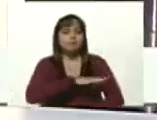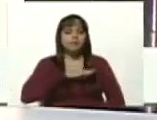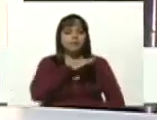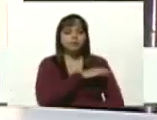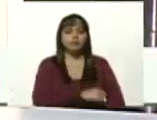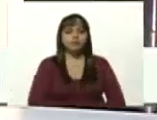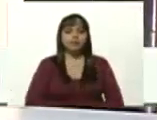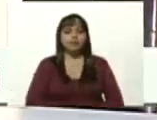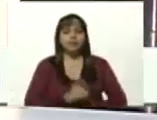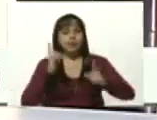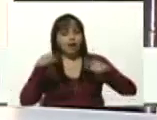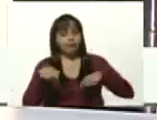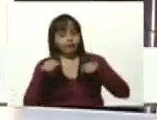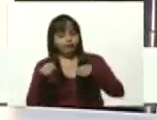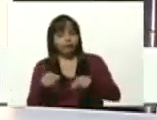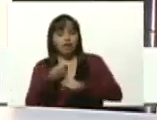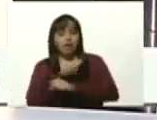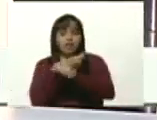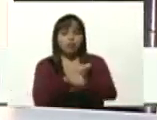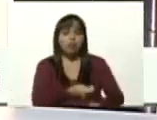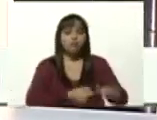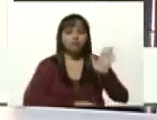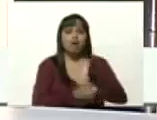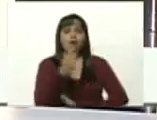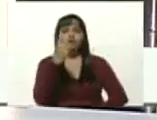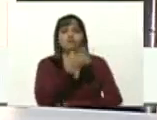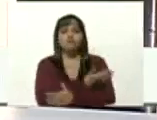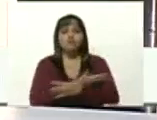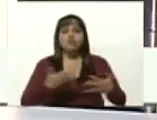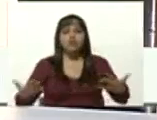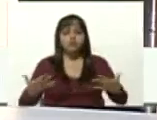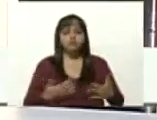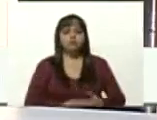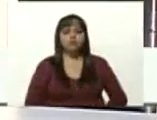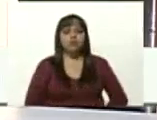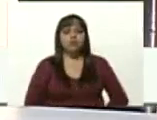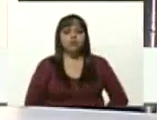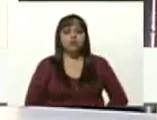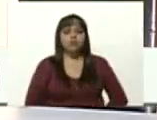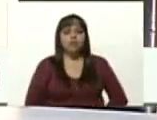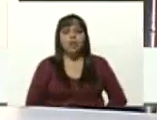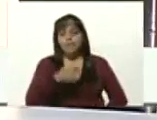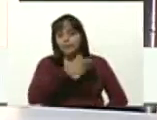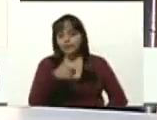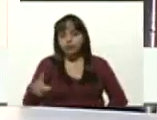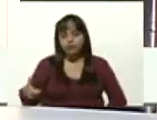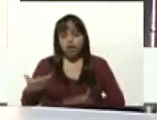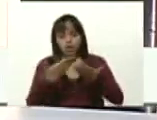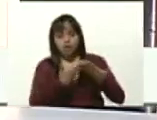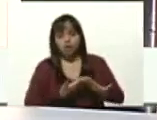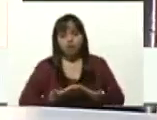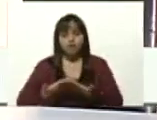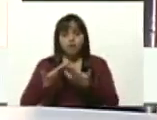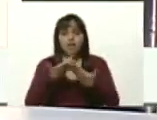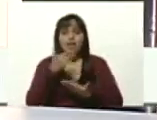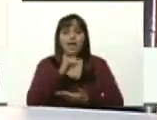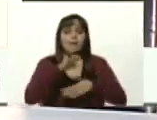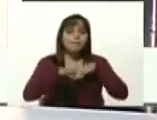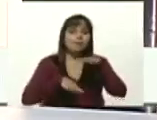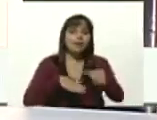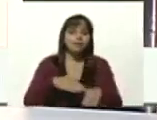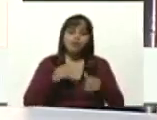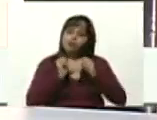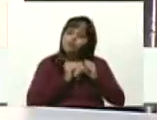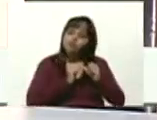también allí se han graduado más de un millón de vencedores y vencedoras y dan paso a la